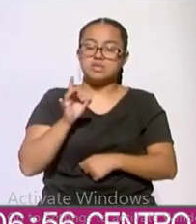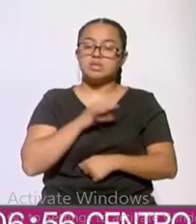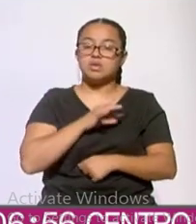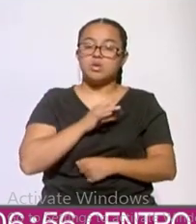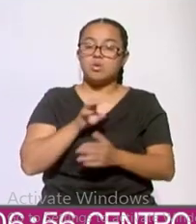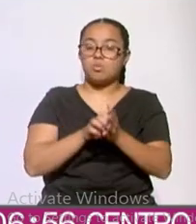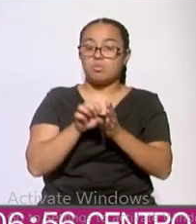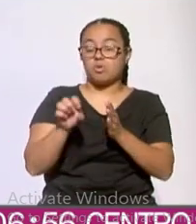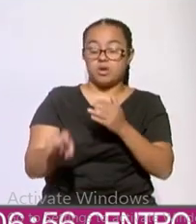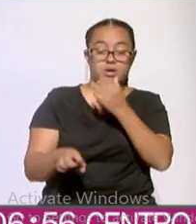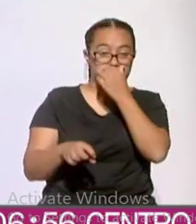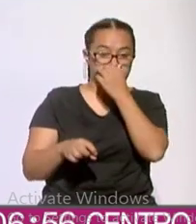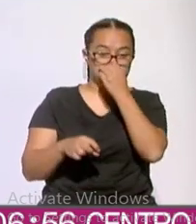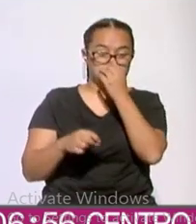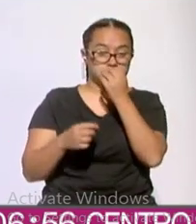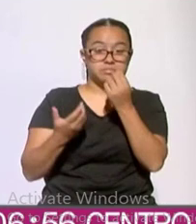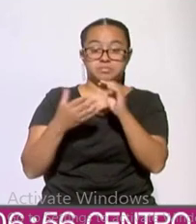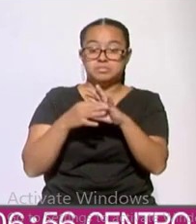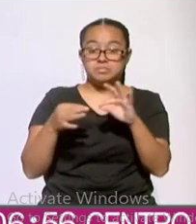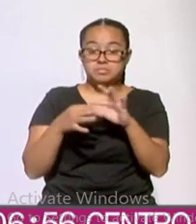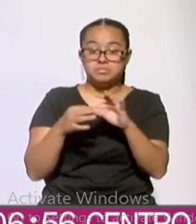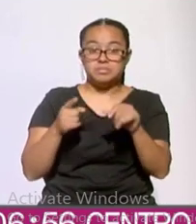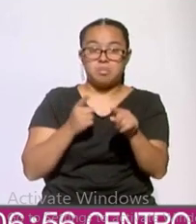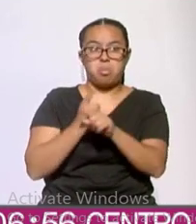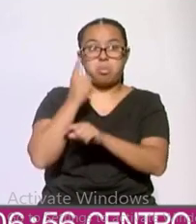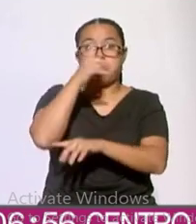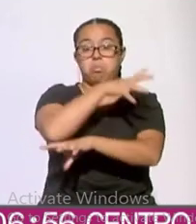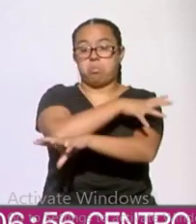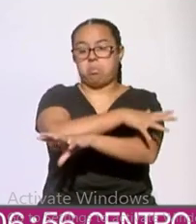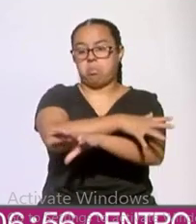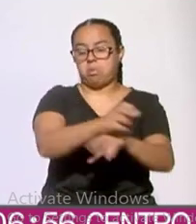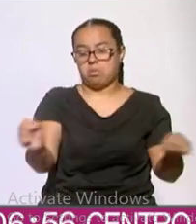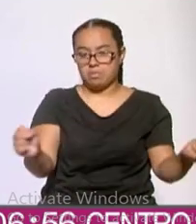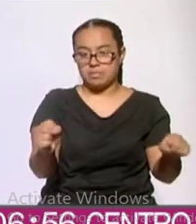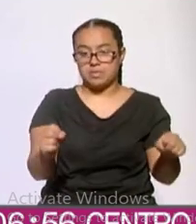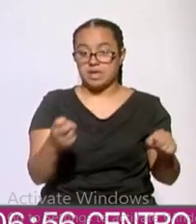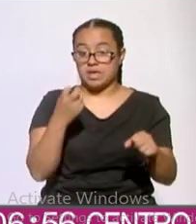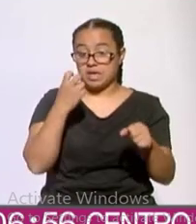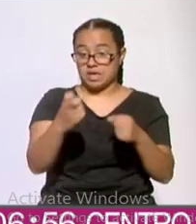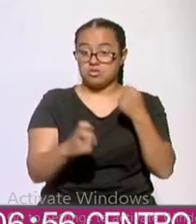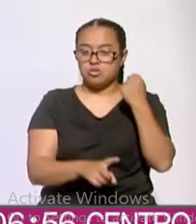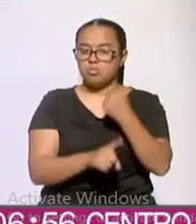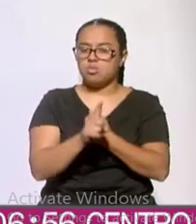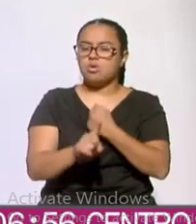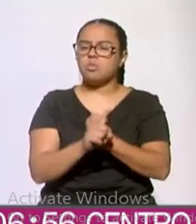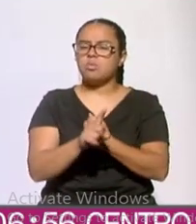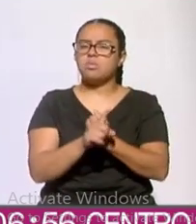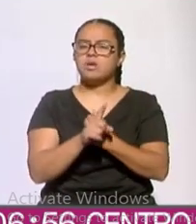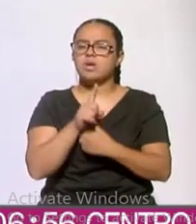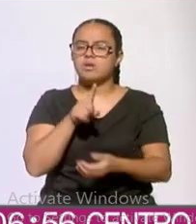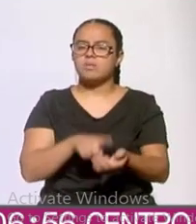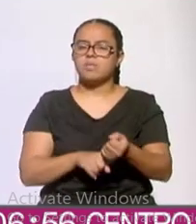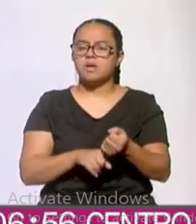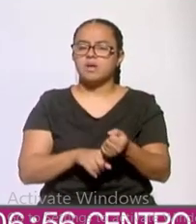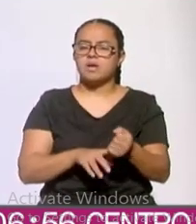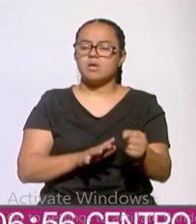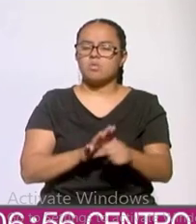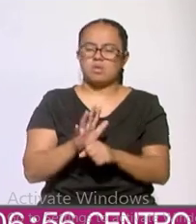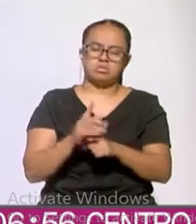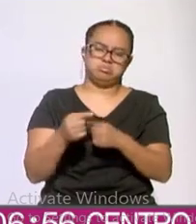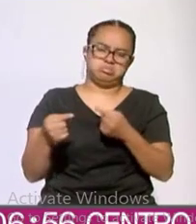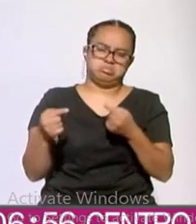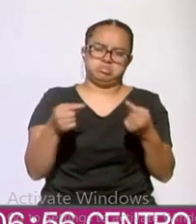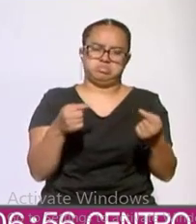cuando tiene o se habla de armamento nuclear. Claro. Y cuando los conflictos tienen que ver con ese tipo de discusión,